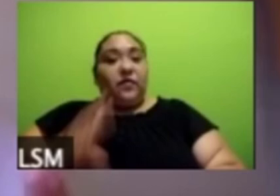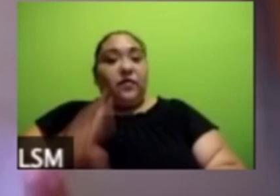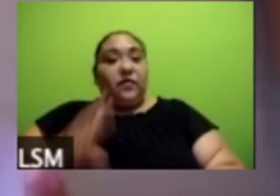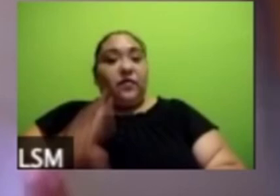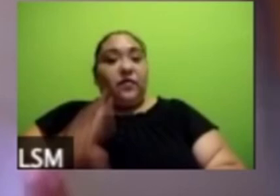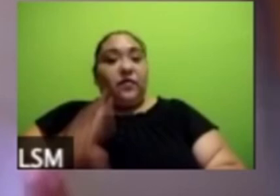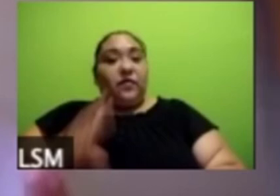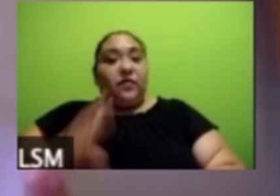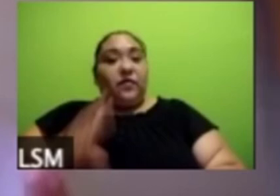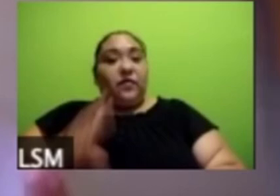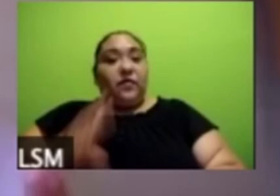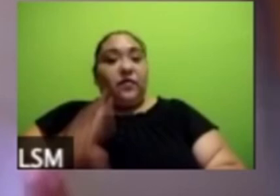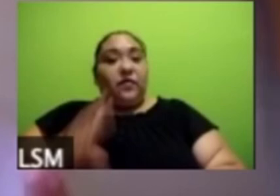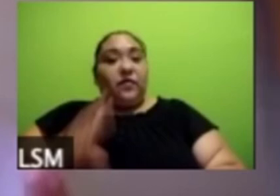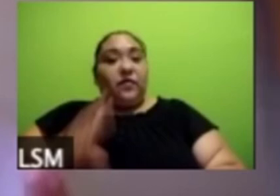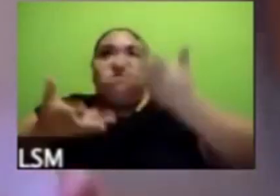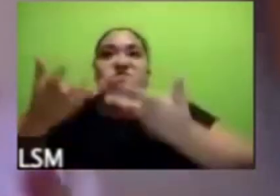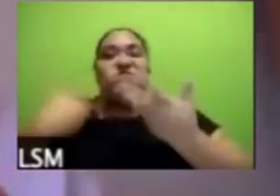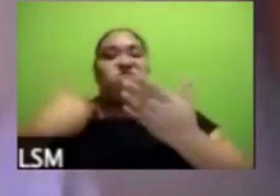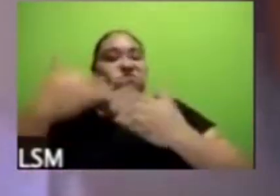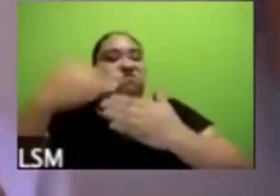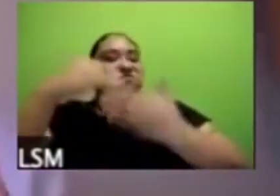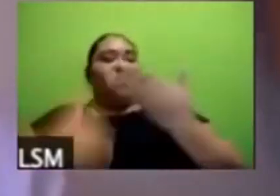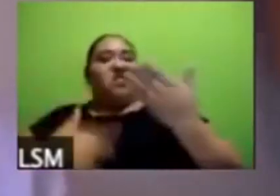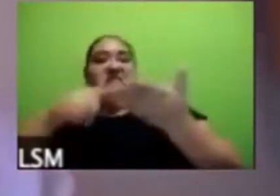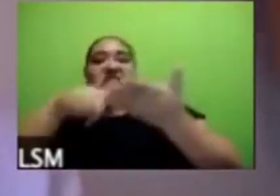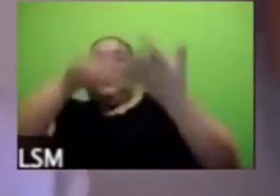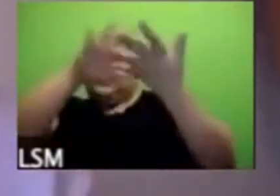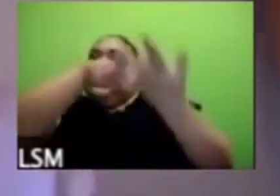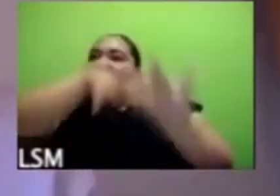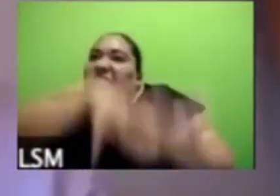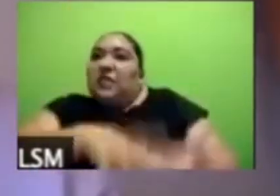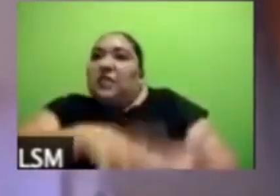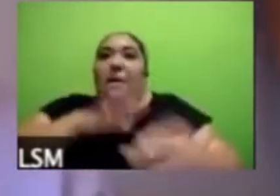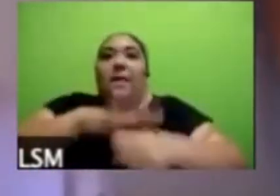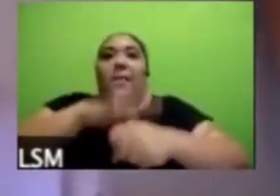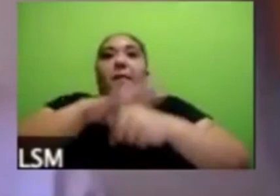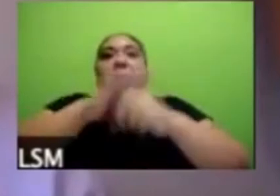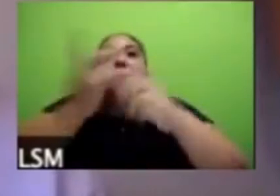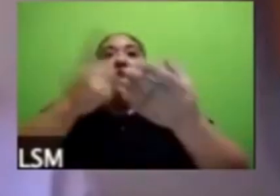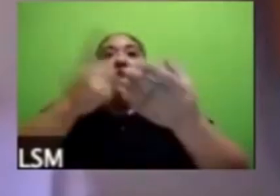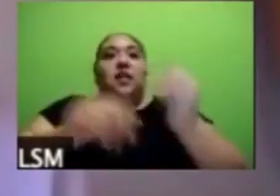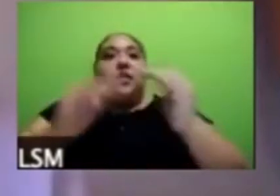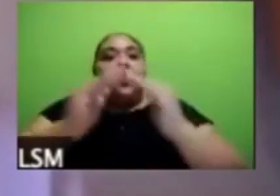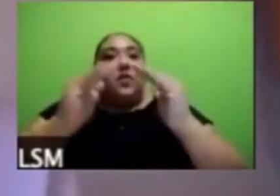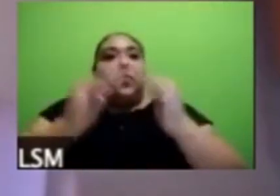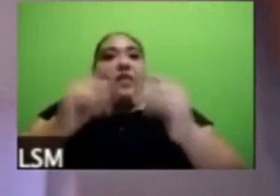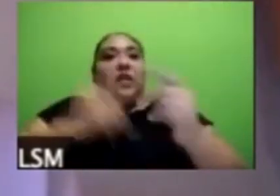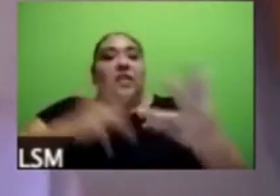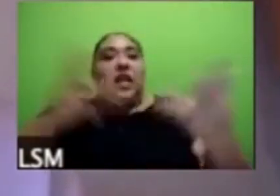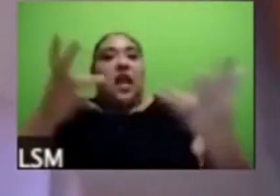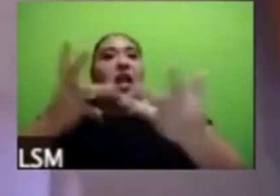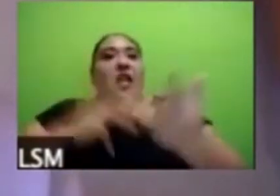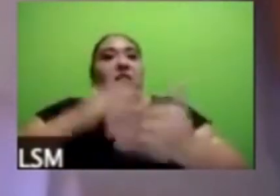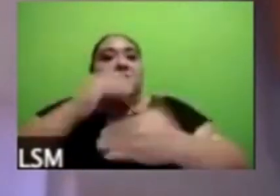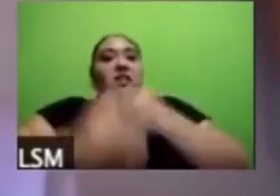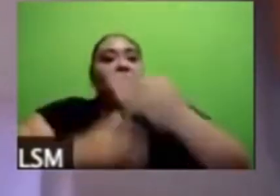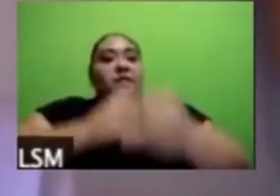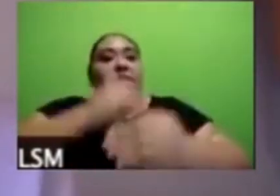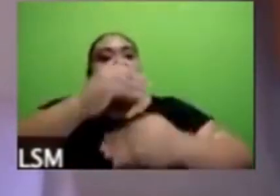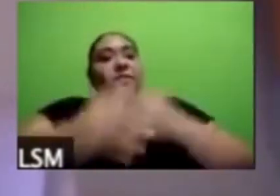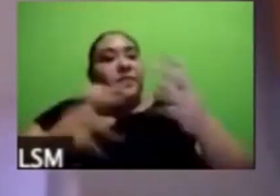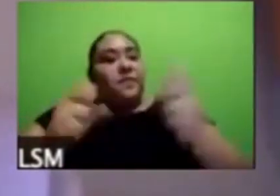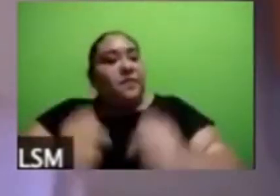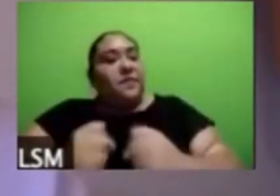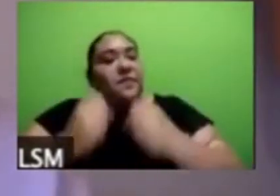cargas en el hogar de hace siglos que hace que se reproduzca esto de manera muy fuerte fuera